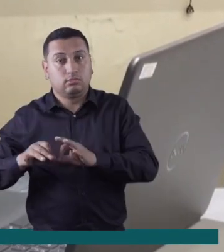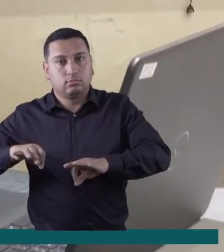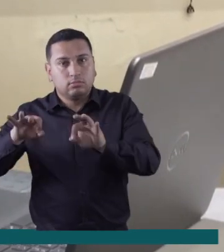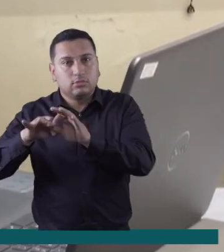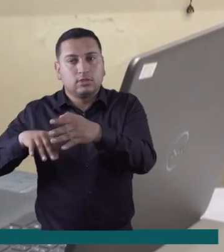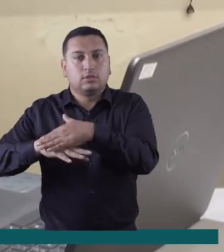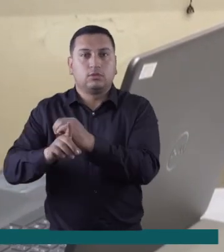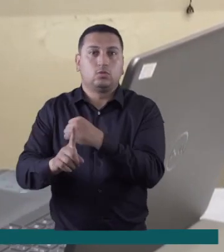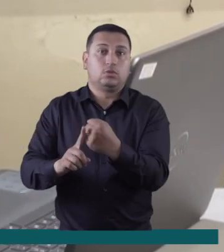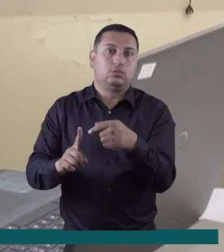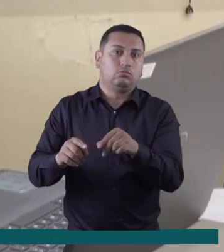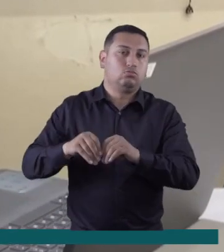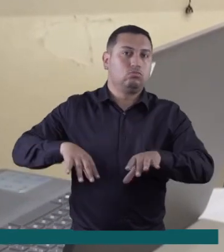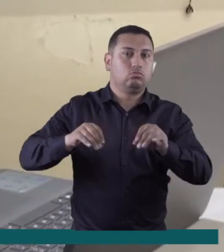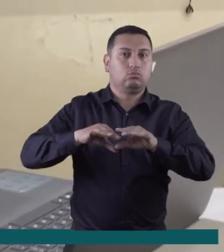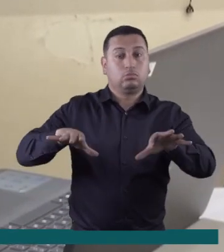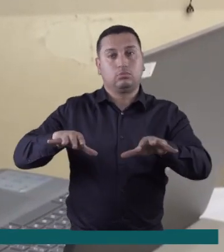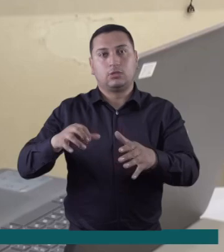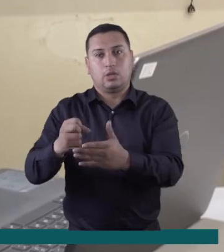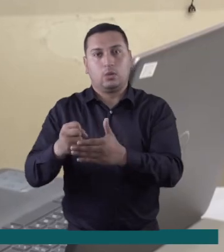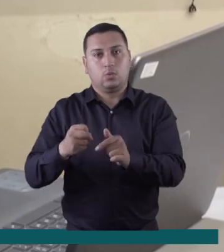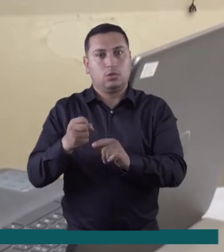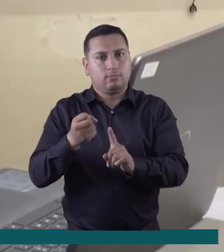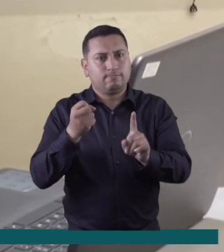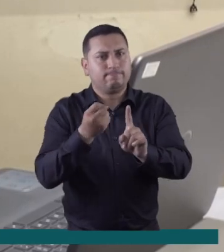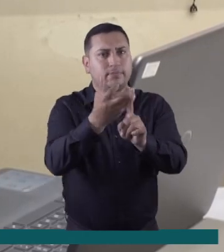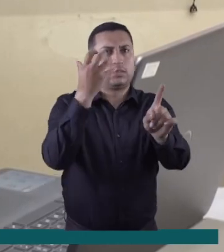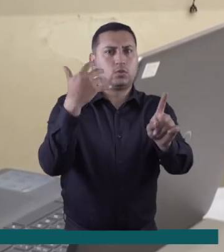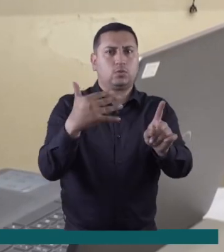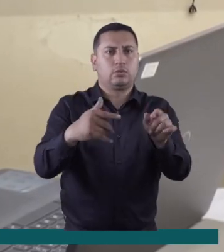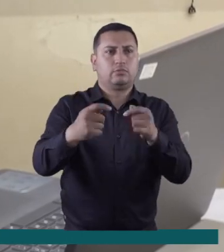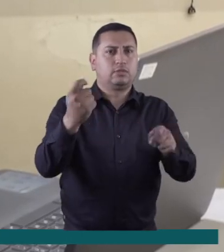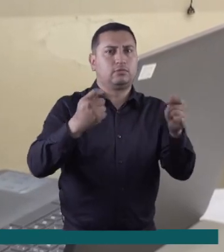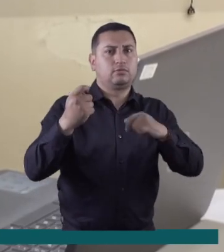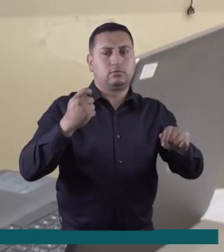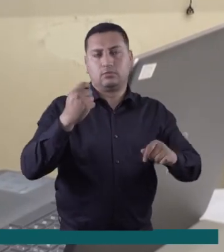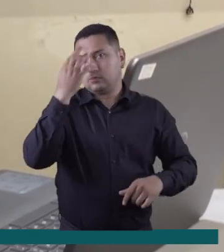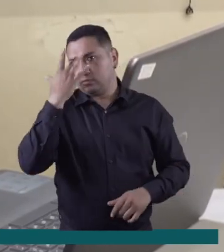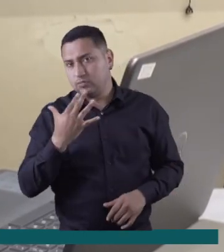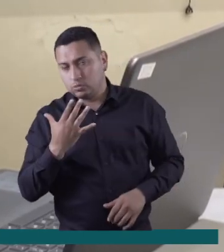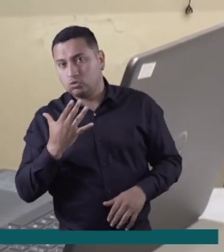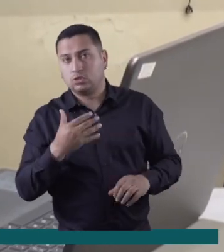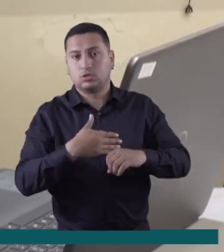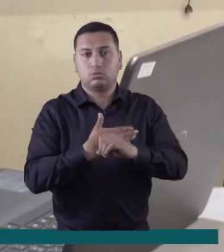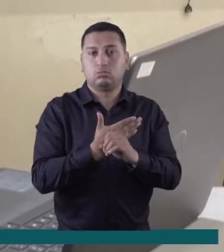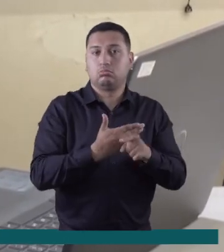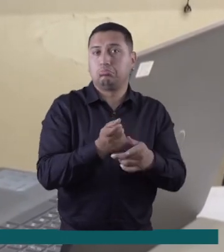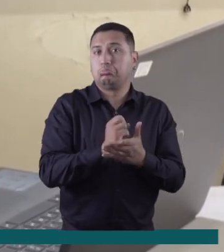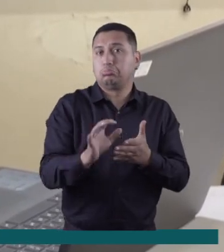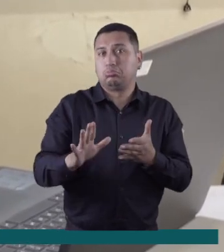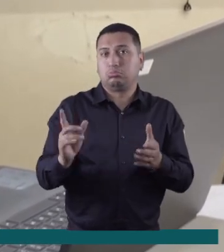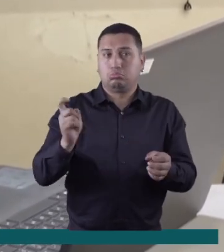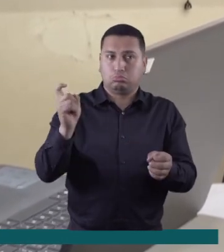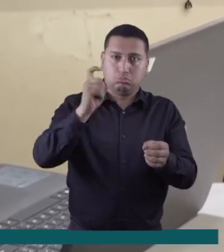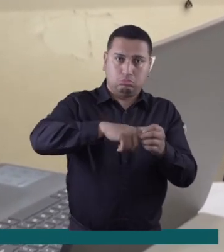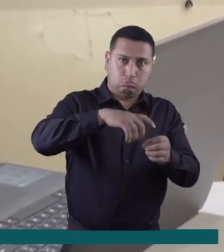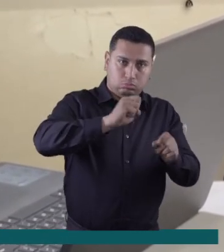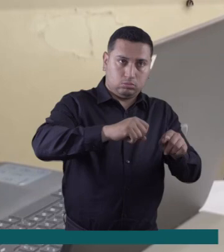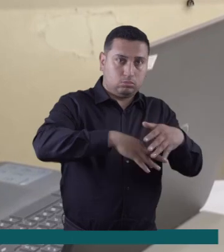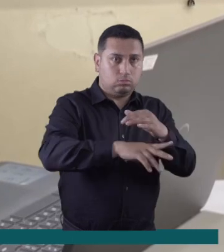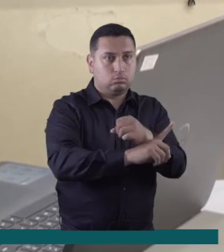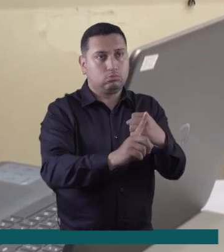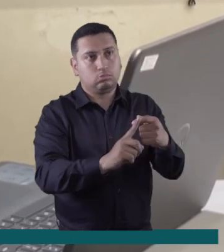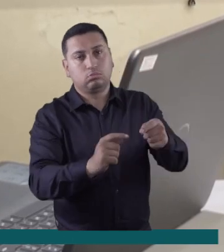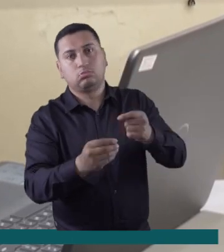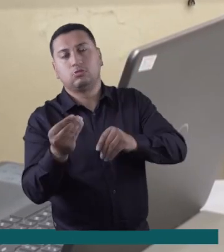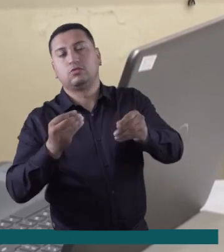de las redes sociales, descargar redes sociales. Eso nos ayuda a impactar mucho en las ventas. Instagram y Facebook son dos plataformas totalmente gratuitas que nos ayudan